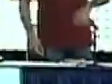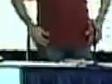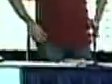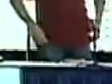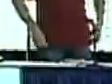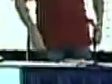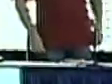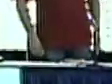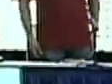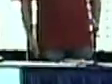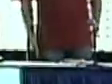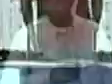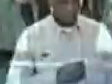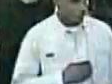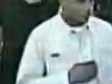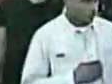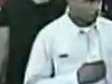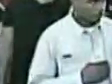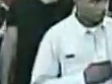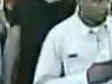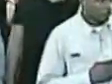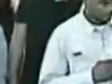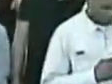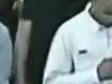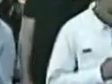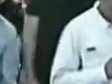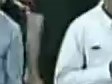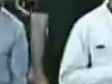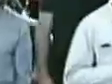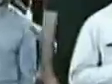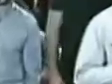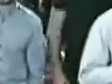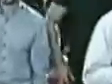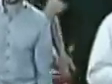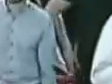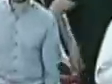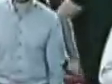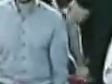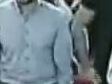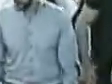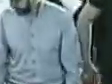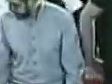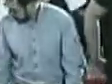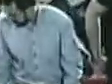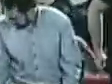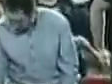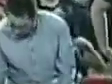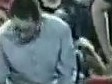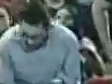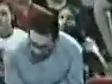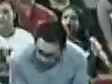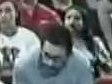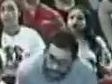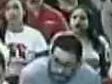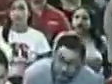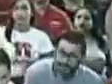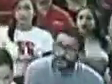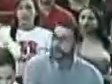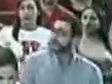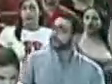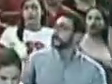podemos tomar asiento y de una vez partido timón de esta nave que va encarando